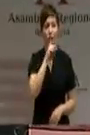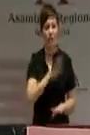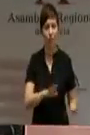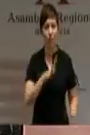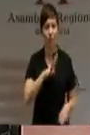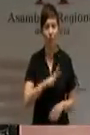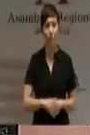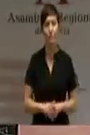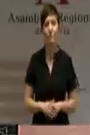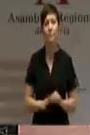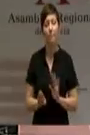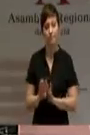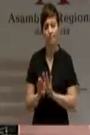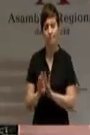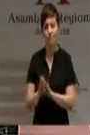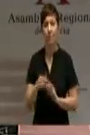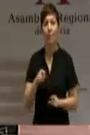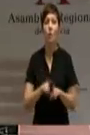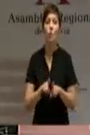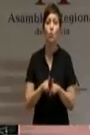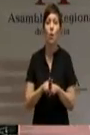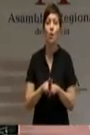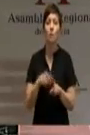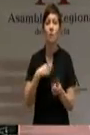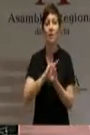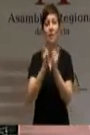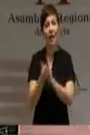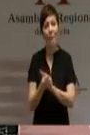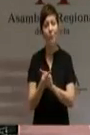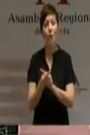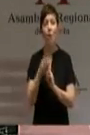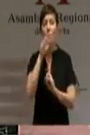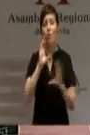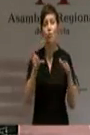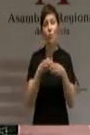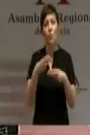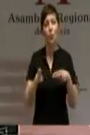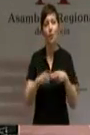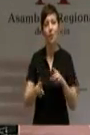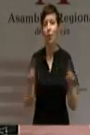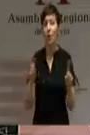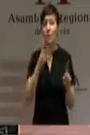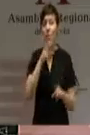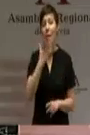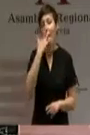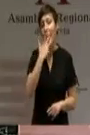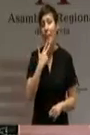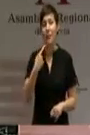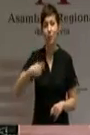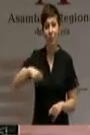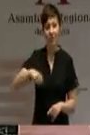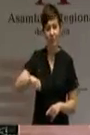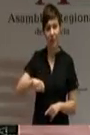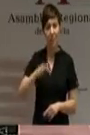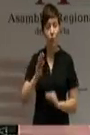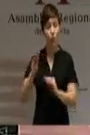SEÑOR No necesitábamos un cambio en clave de partido por el capricho de un presidente del que hace poco tiempo el vicepresidente